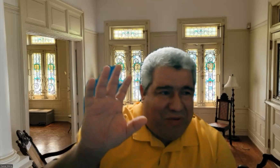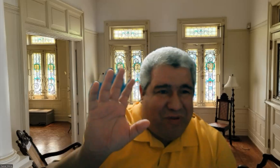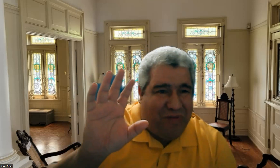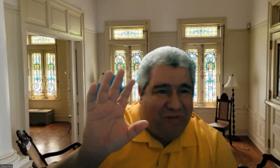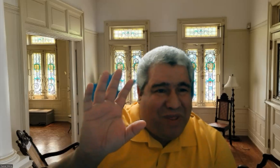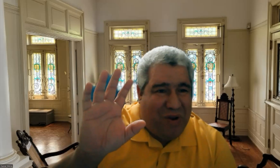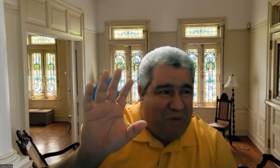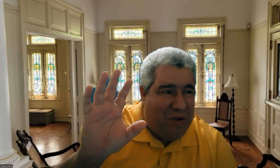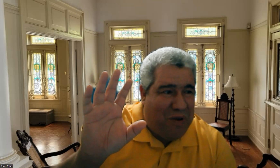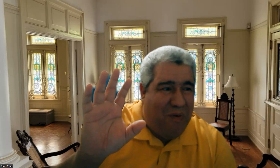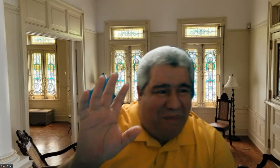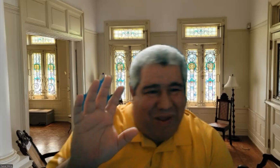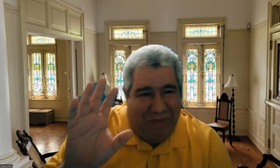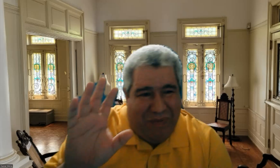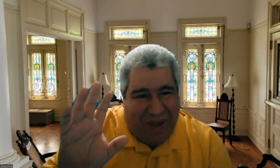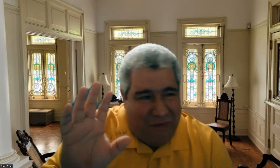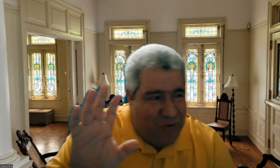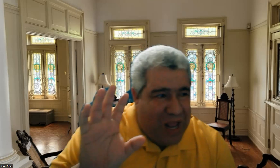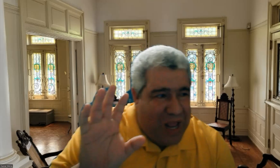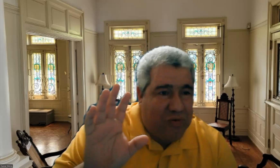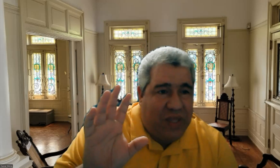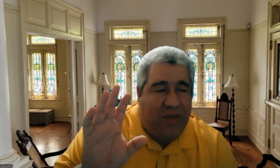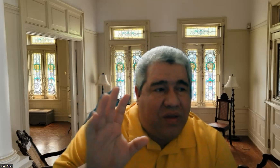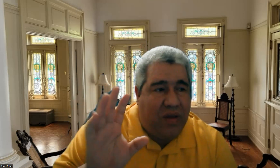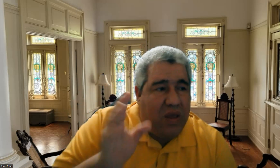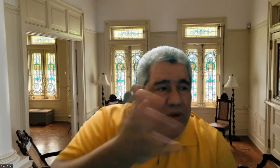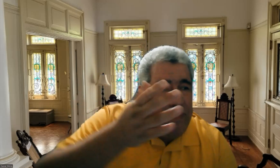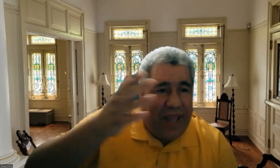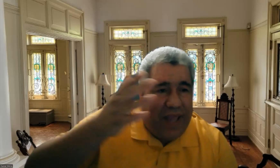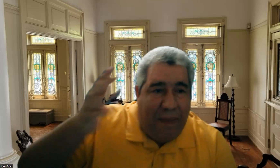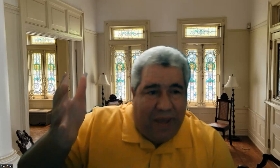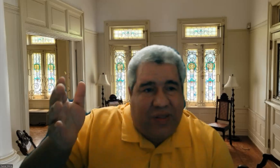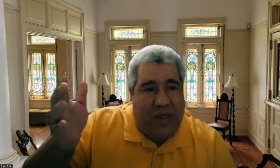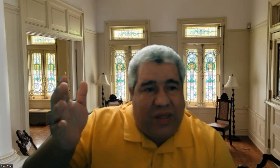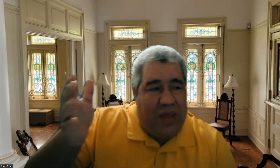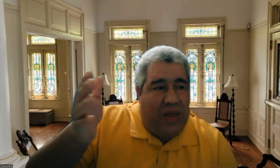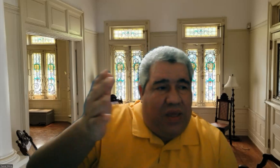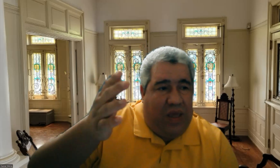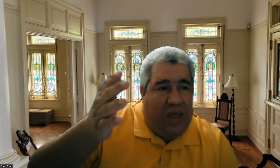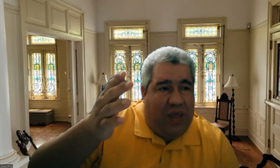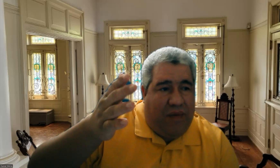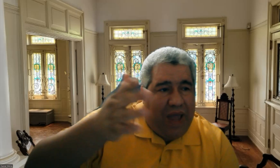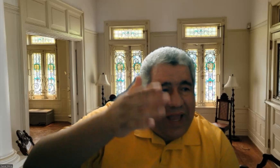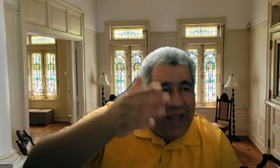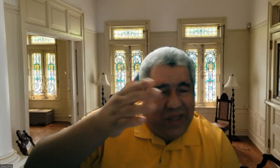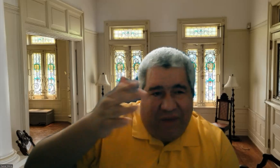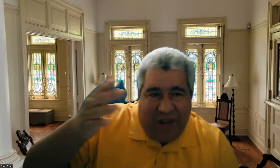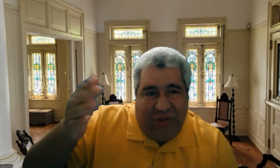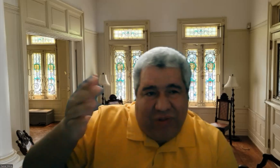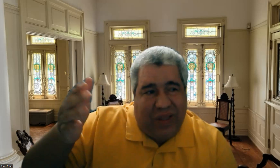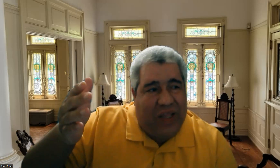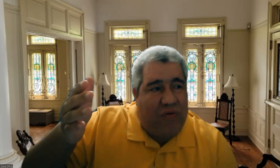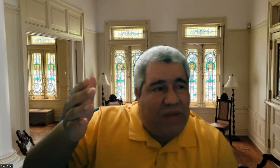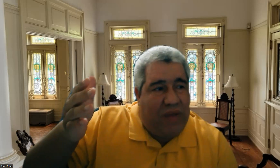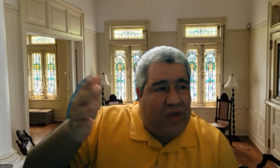yo no soy médico a lo mejor me confundo en algún término pero hay varias especies y a la que él se refiere